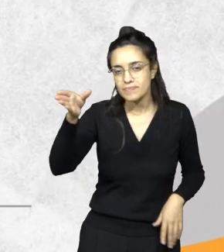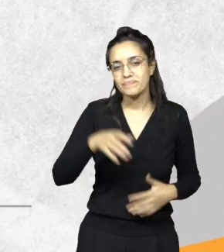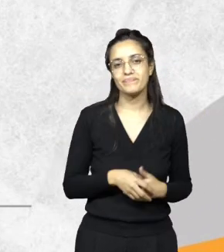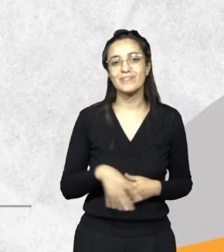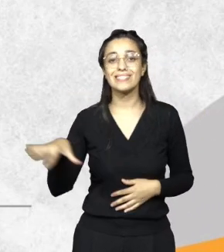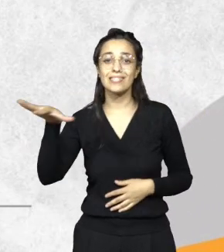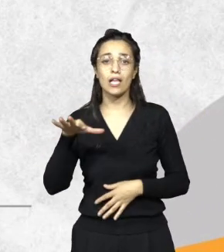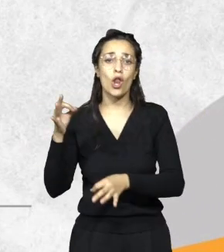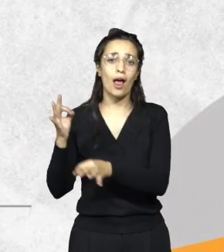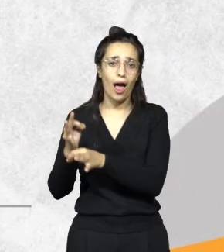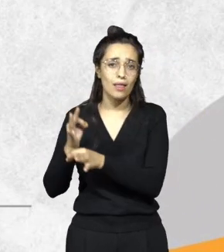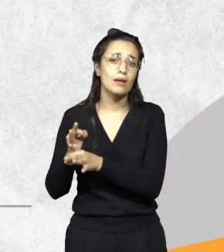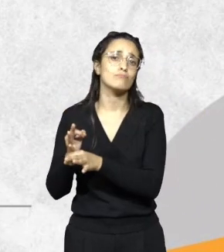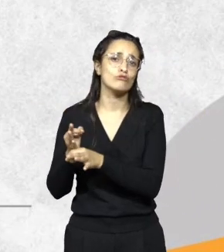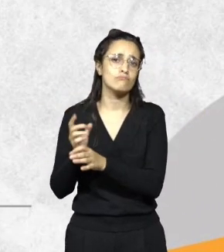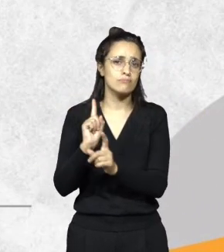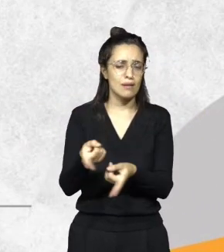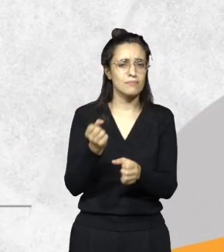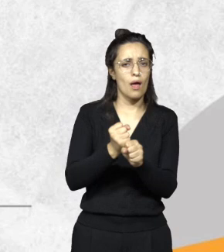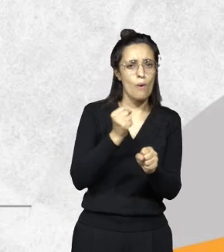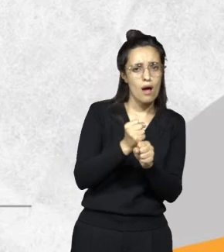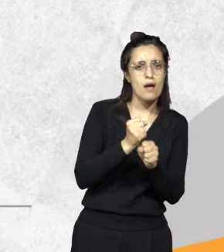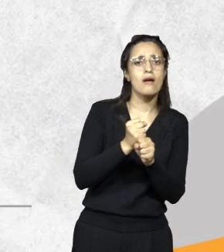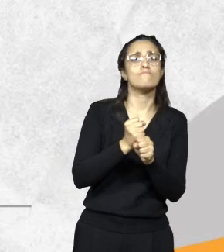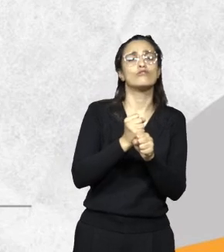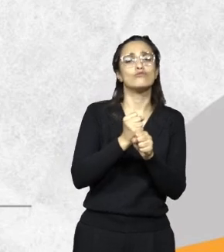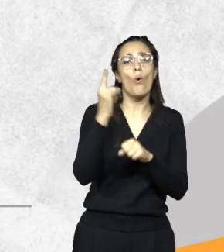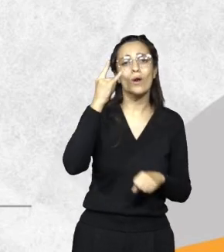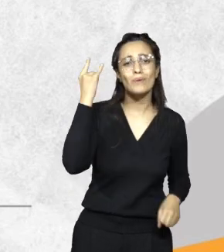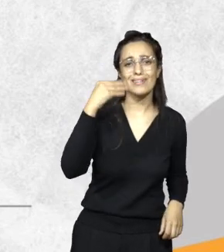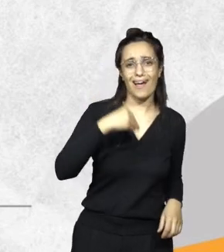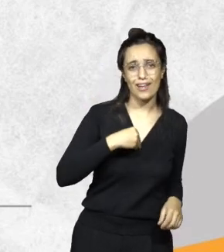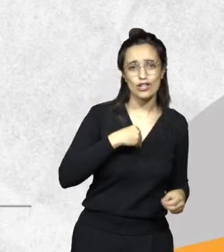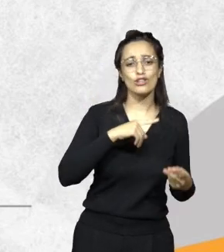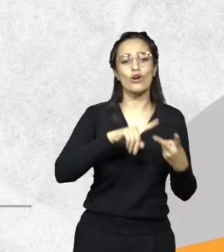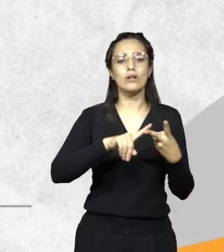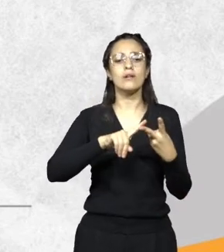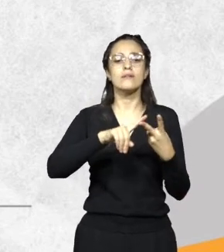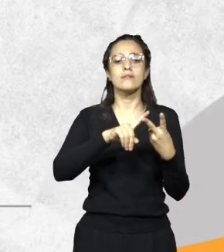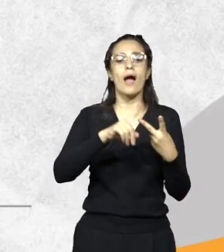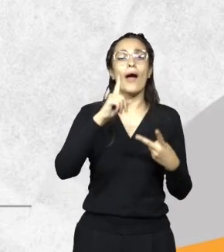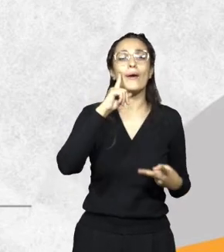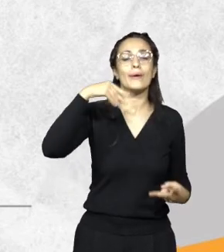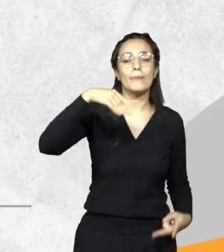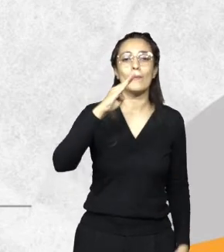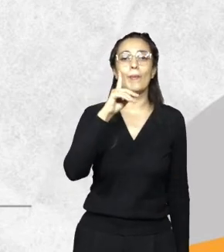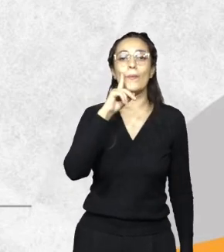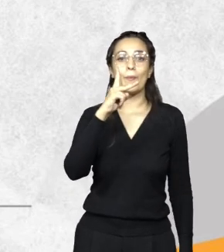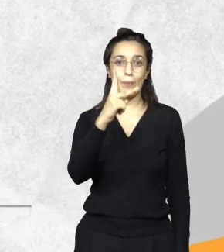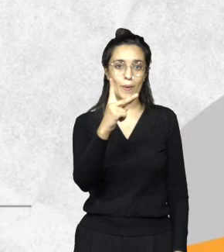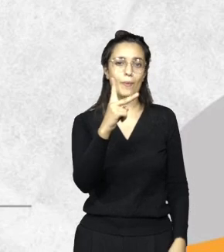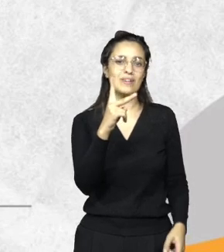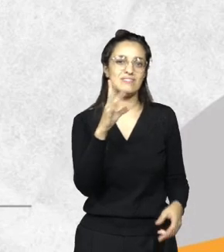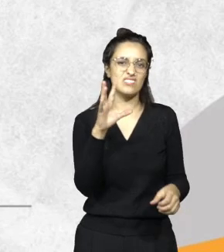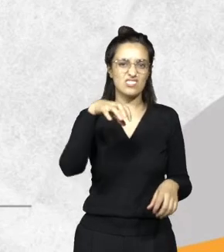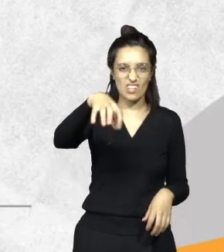trabajamos con la Universidad Católica, el Instituto de Derecho Ambiental, con el INVIV, que es un centro de investigación biológica